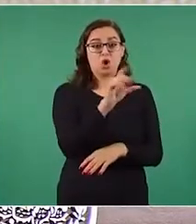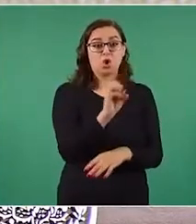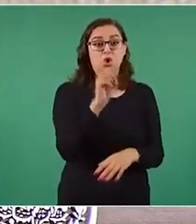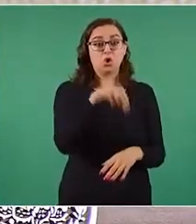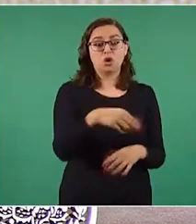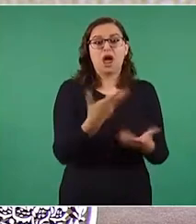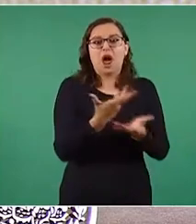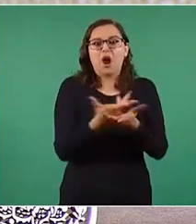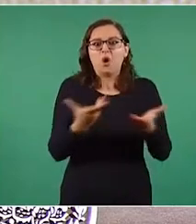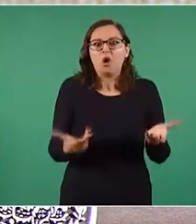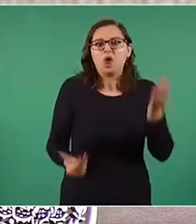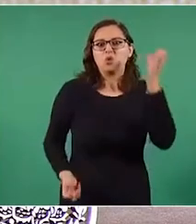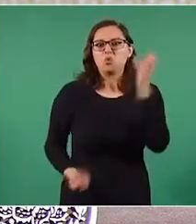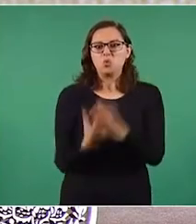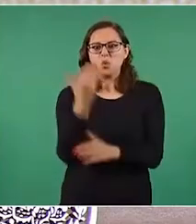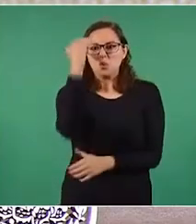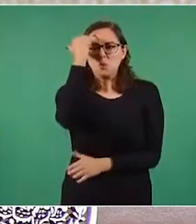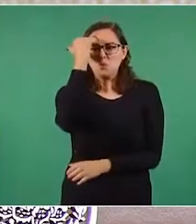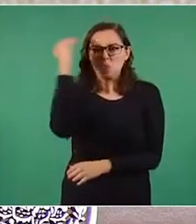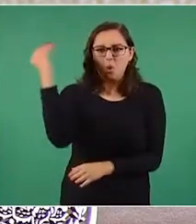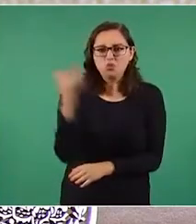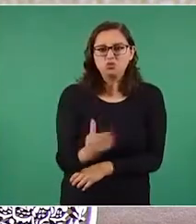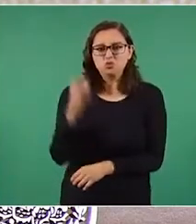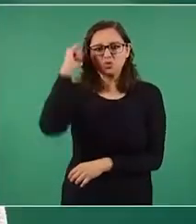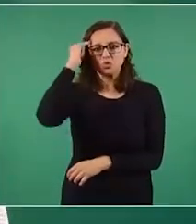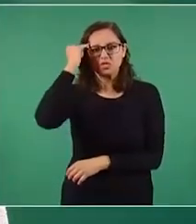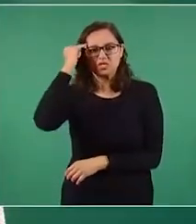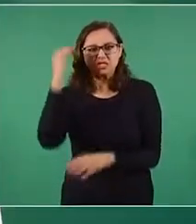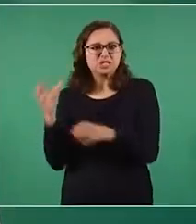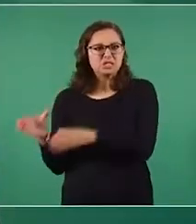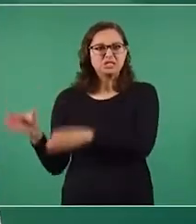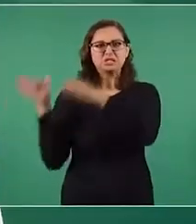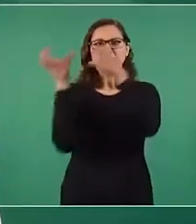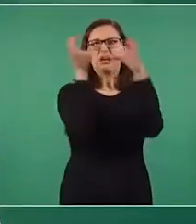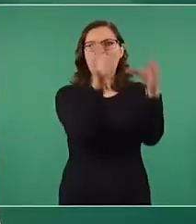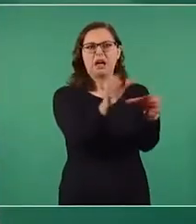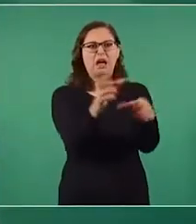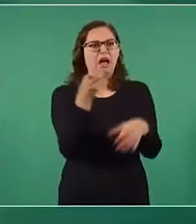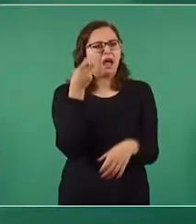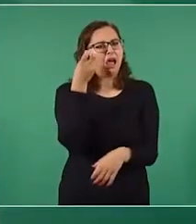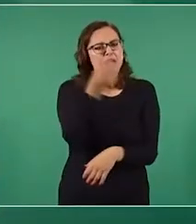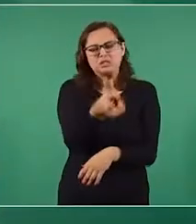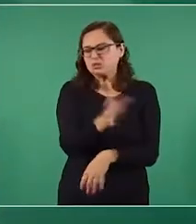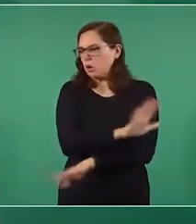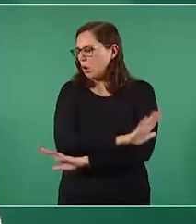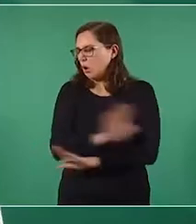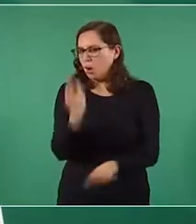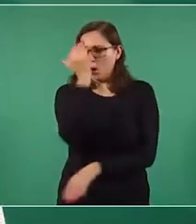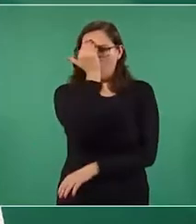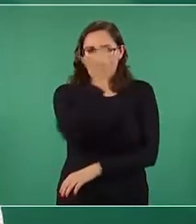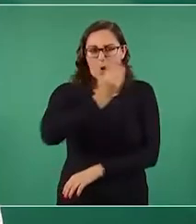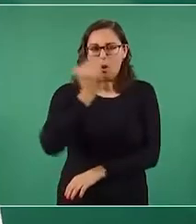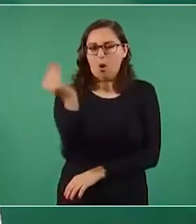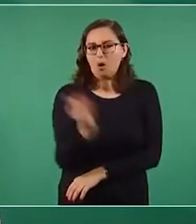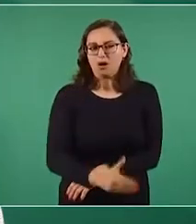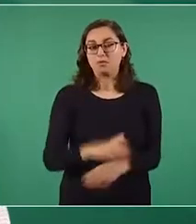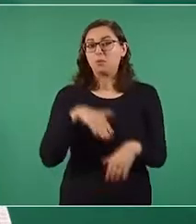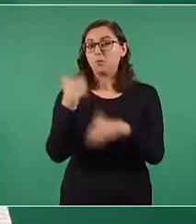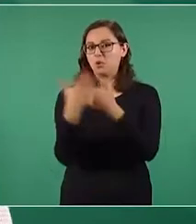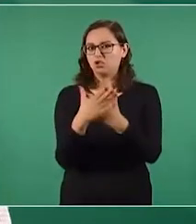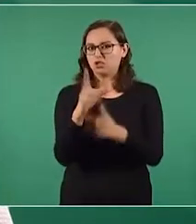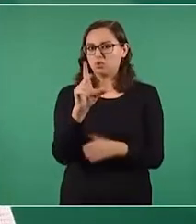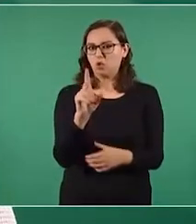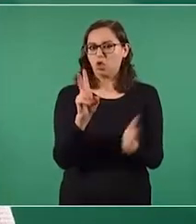fanáticos, tenemos que sacarlos en dos mil veinticuatro. Bueno, primero esta información es falsa, pero más que eso